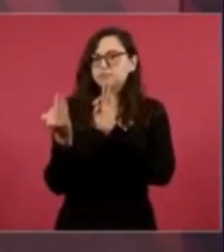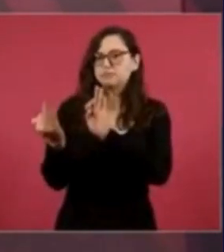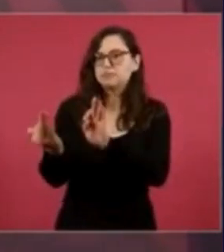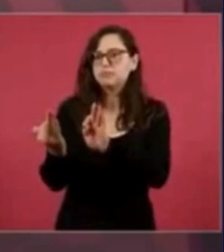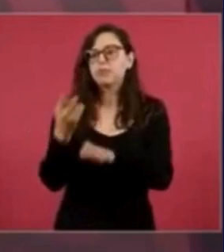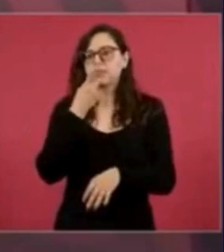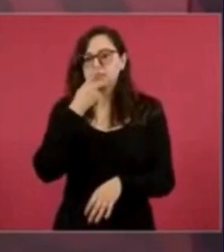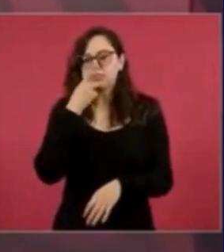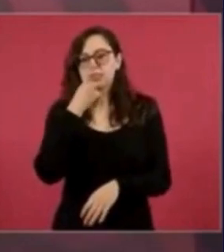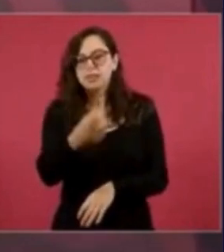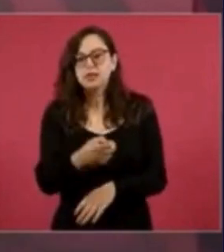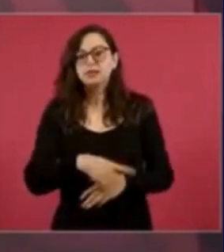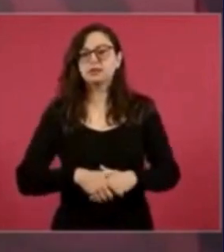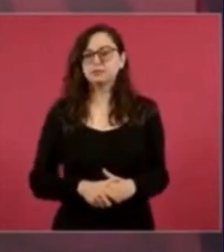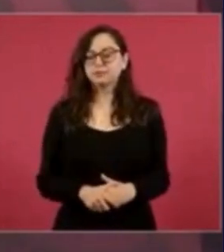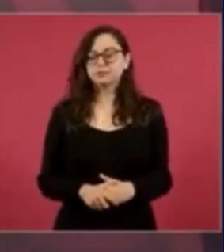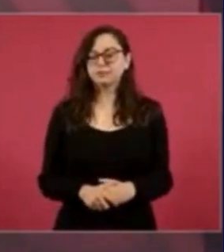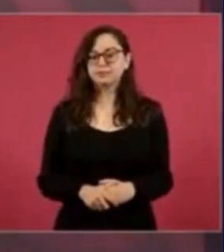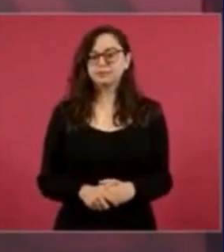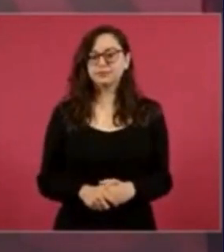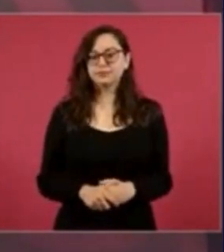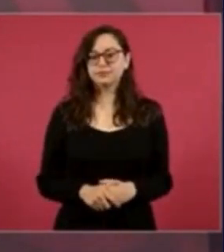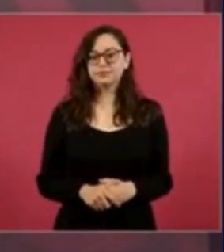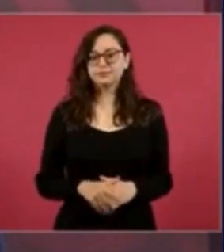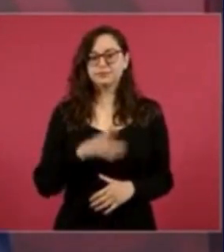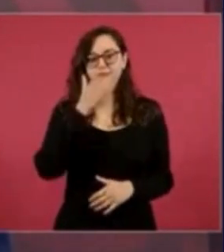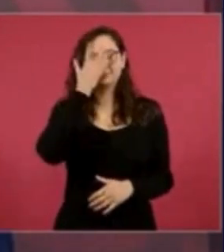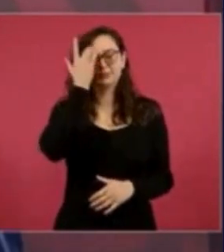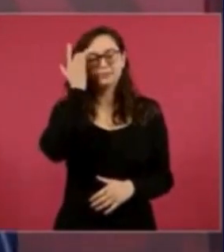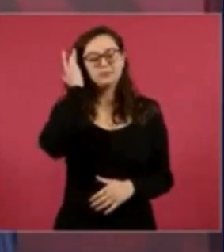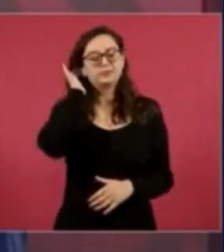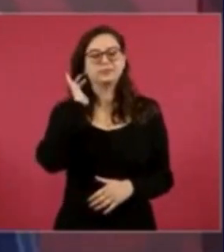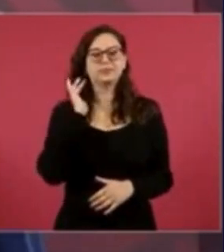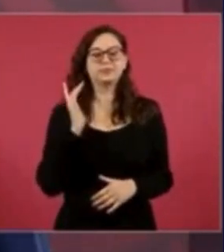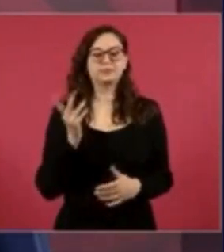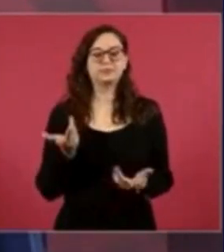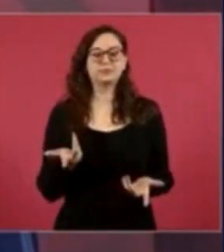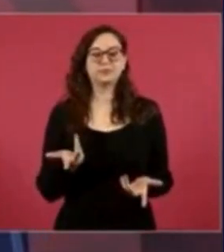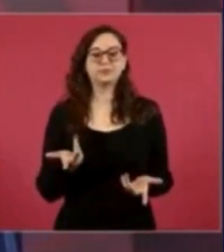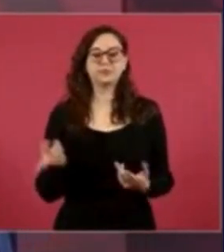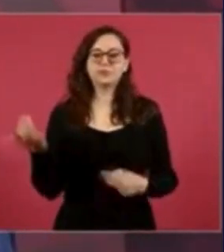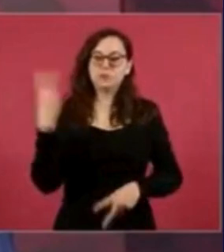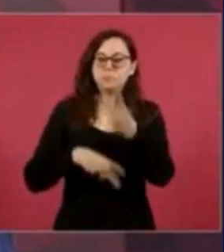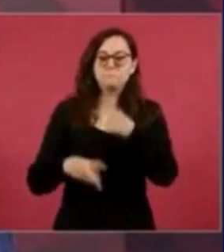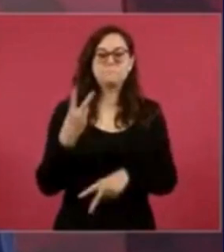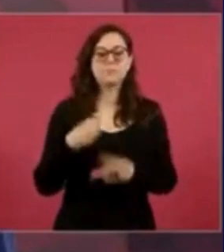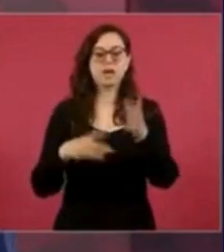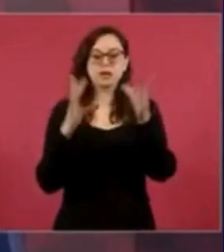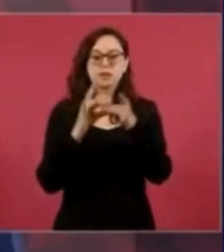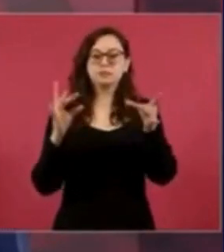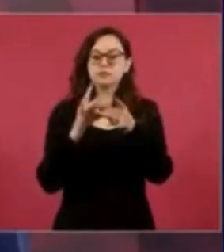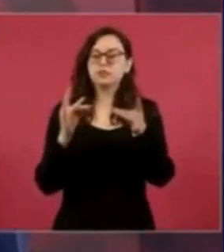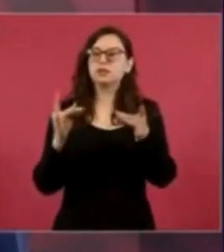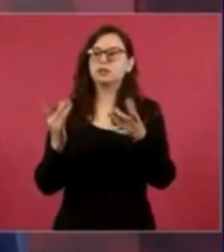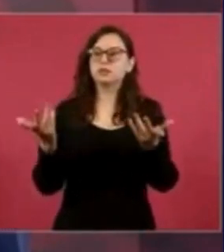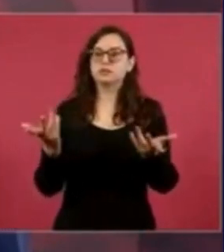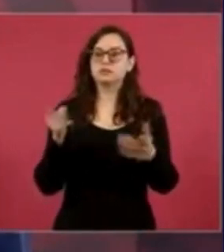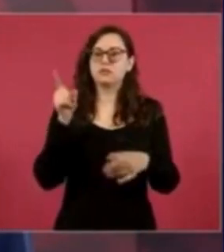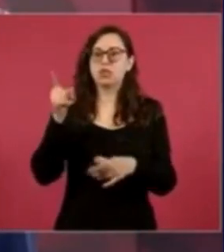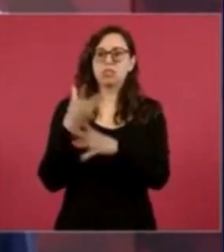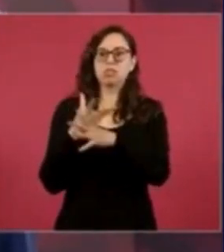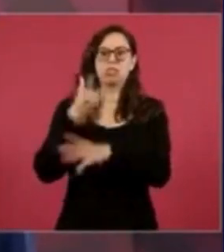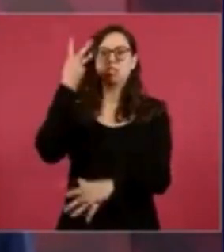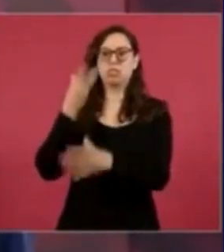llamada verdad histórica en el caso Ayotzinapa, debe ratificar dicha declaración en territorio mexicano para que la